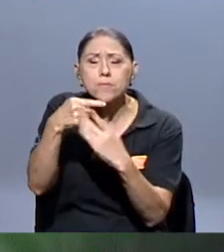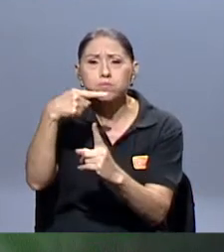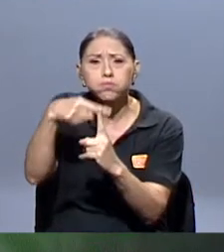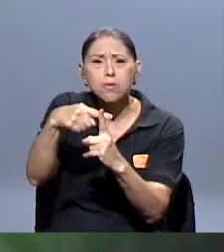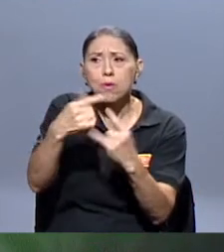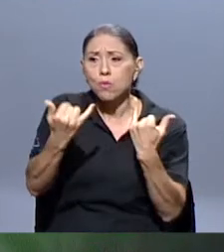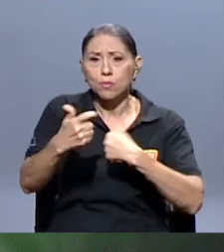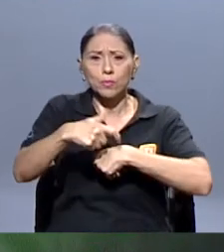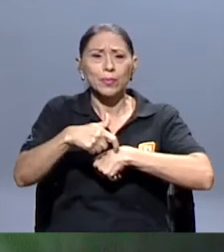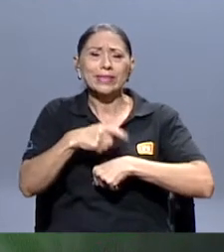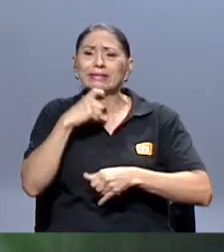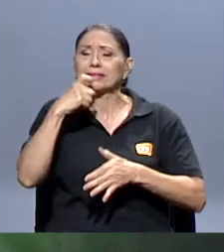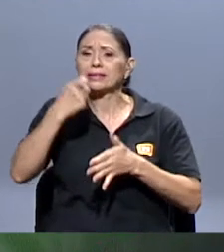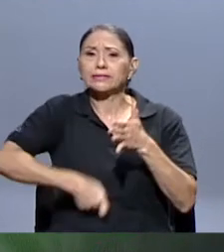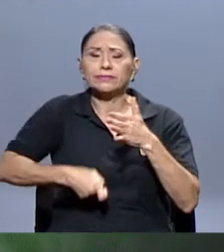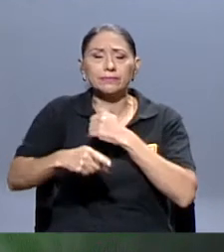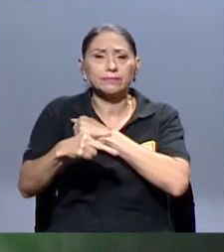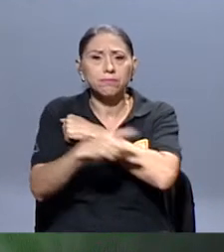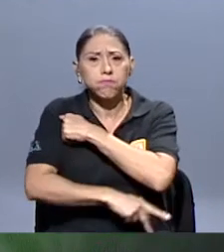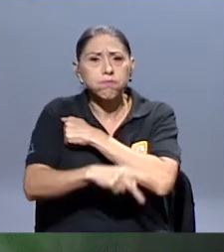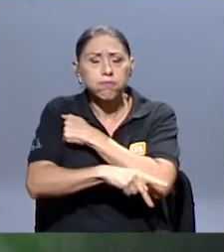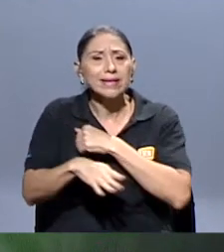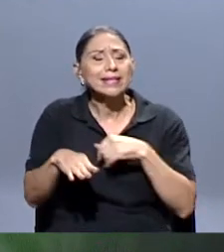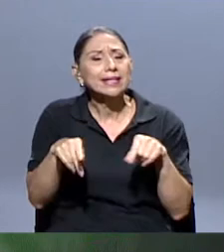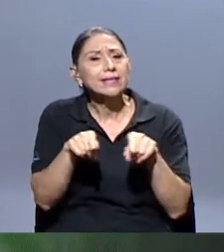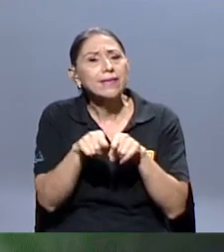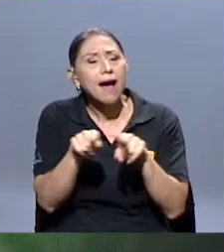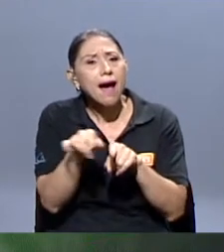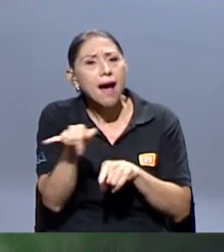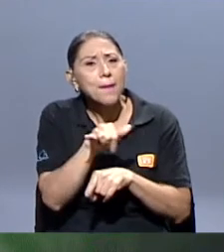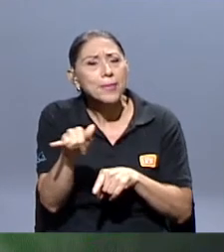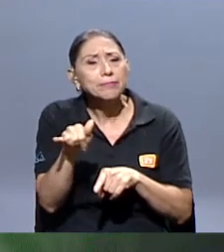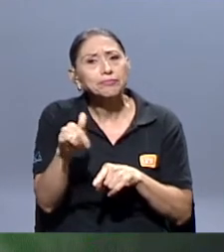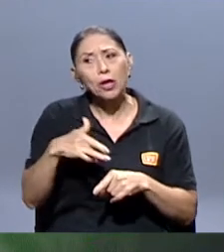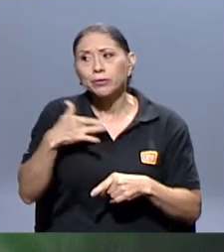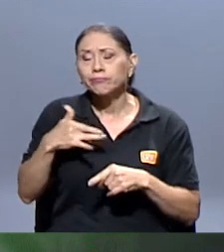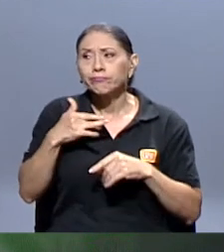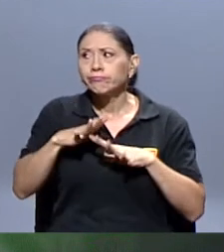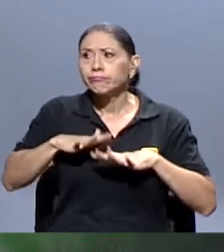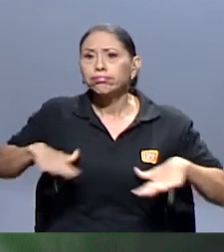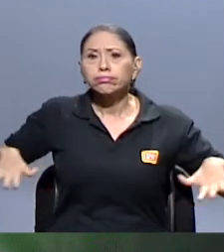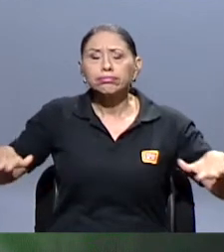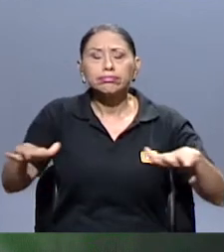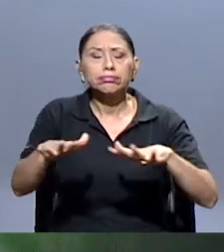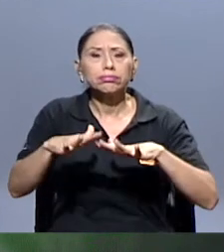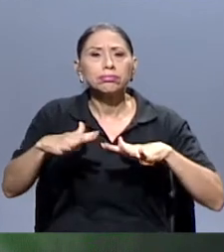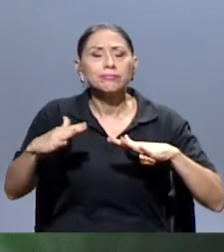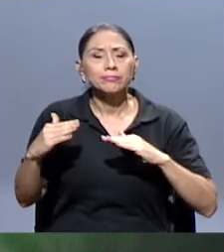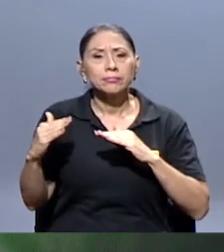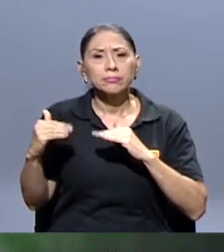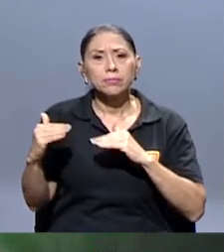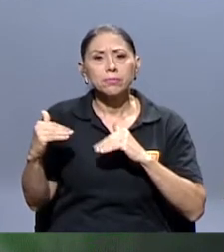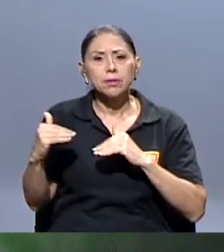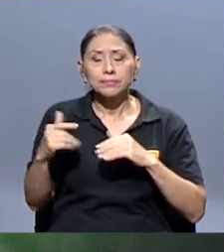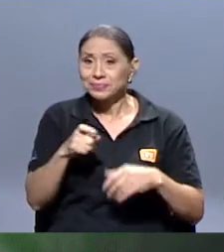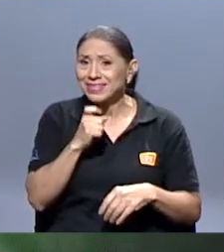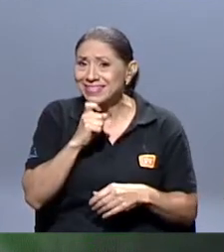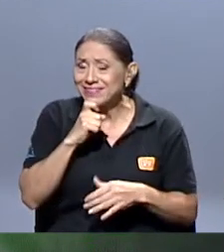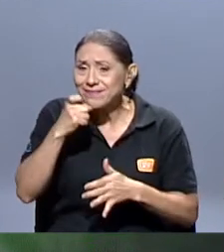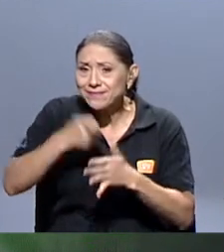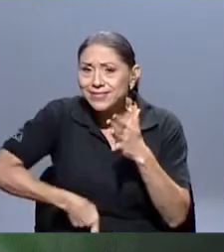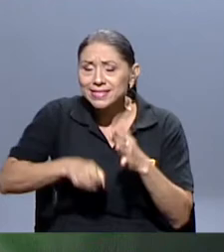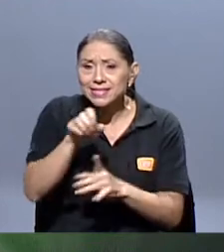tan difícil país que vivimos y que también se convierte de algún modo en una esperanza en medio de todo esto tan complejo que estamos viviendo.